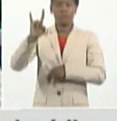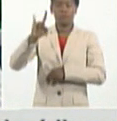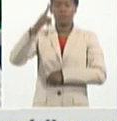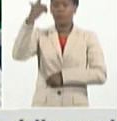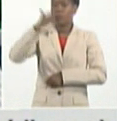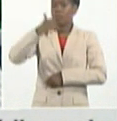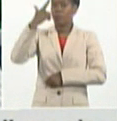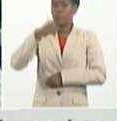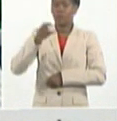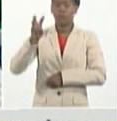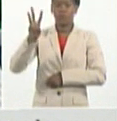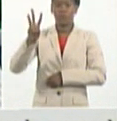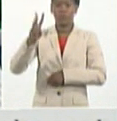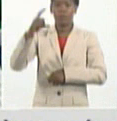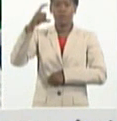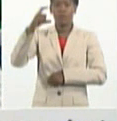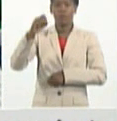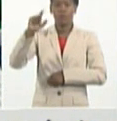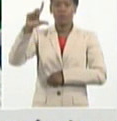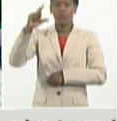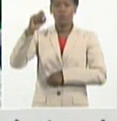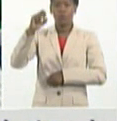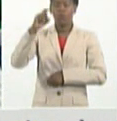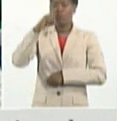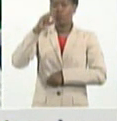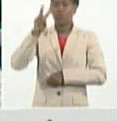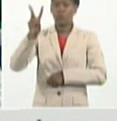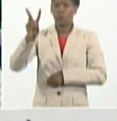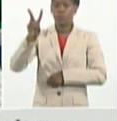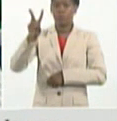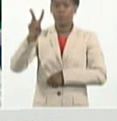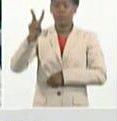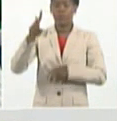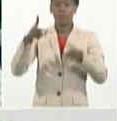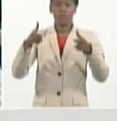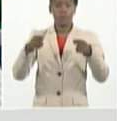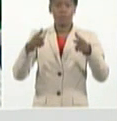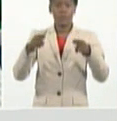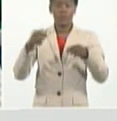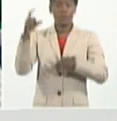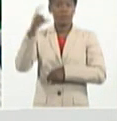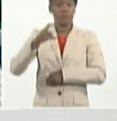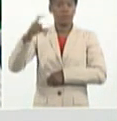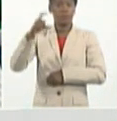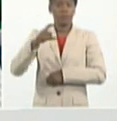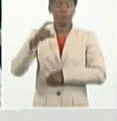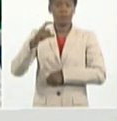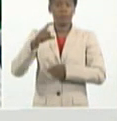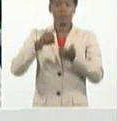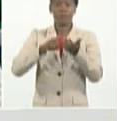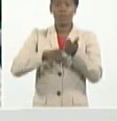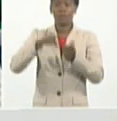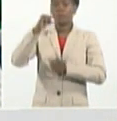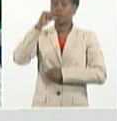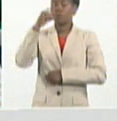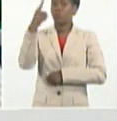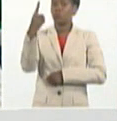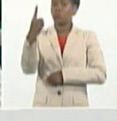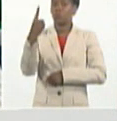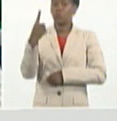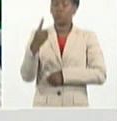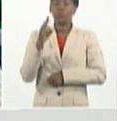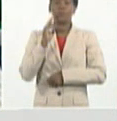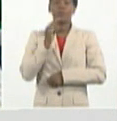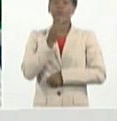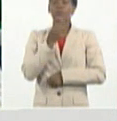Arabos 3, Colón 2, Calimete, Pedro Betancur y Martí, uno de cada uno. De